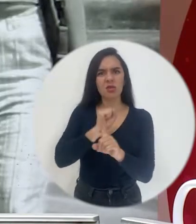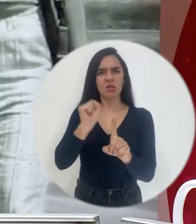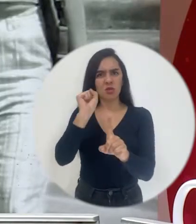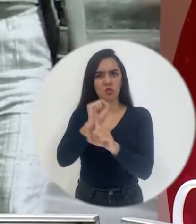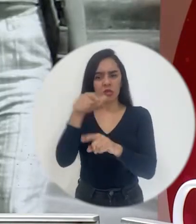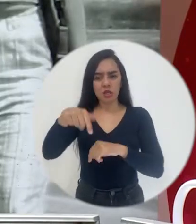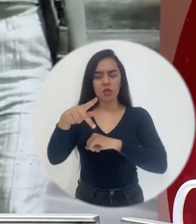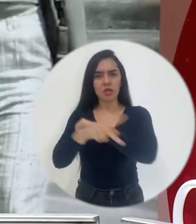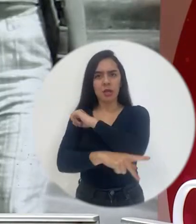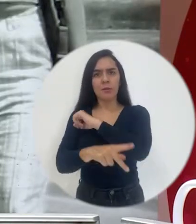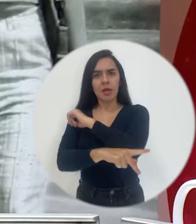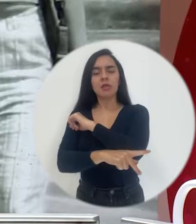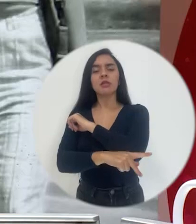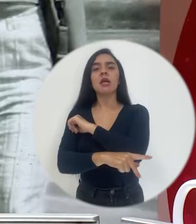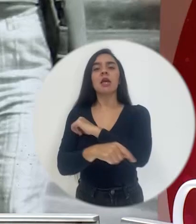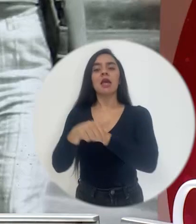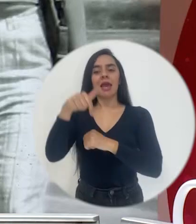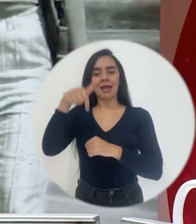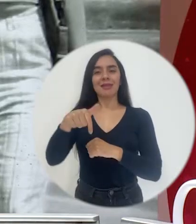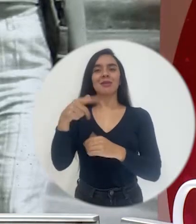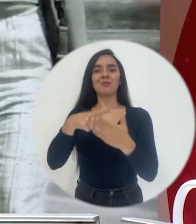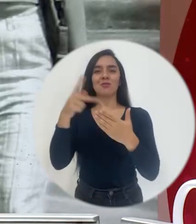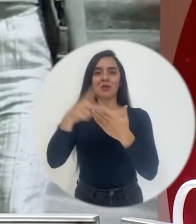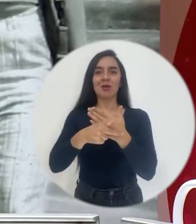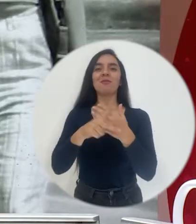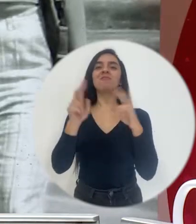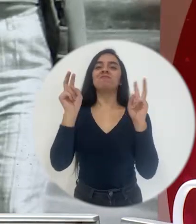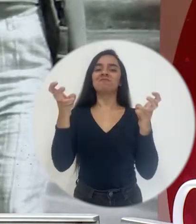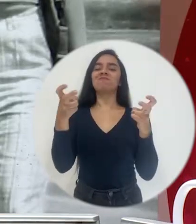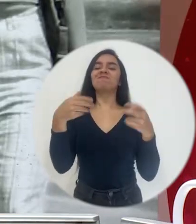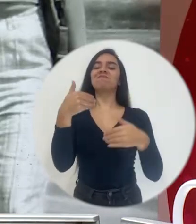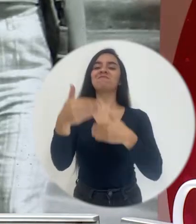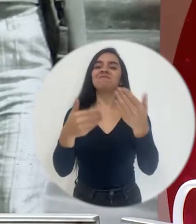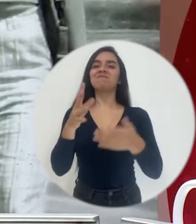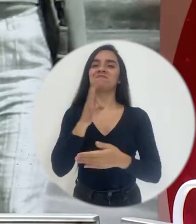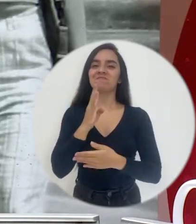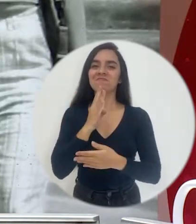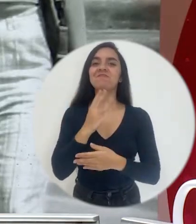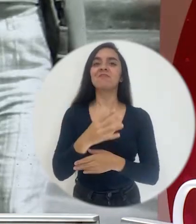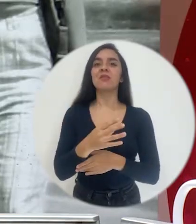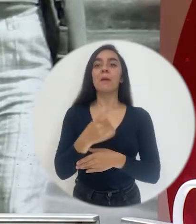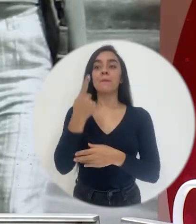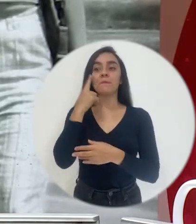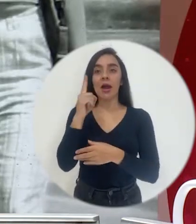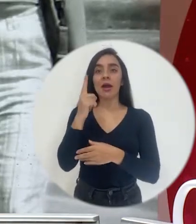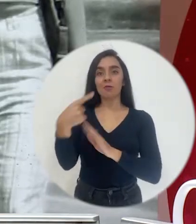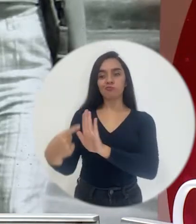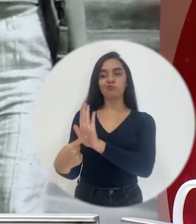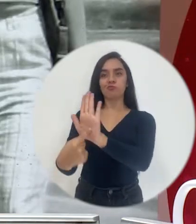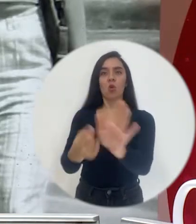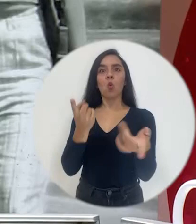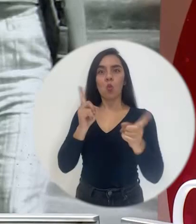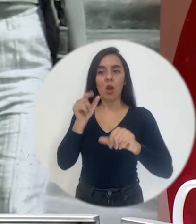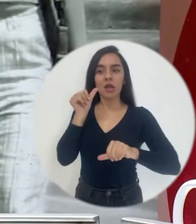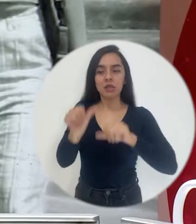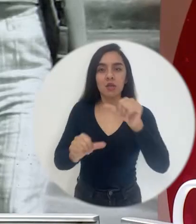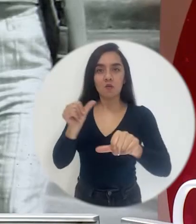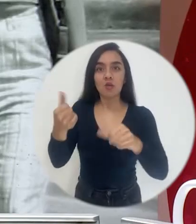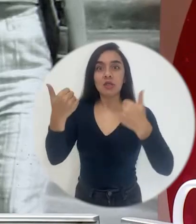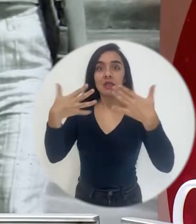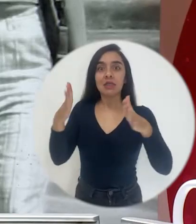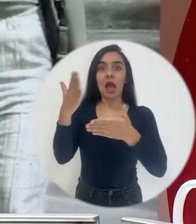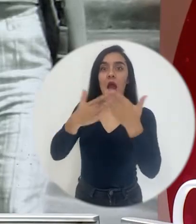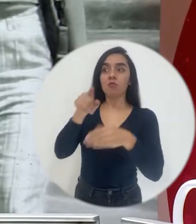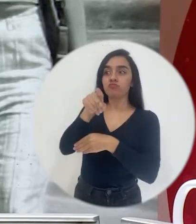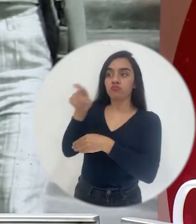situación en país importante que vamos a abordar en este programa en áreas pues de favorecer todos los esfuerzos que se